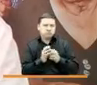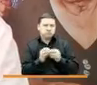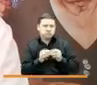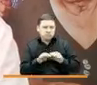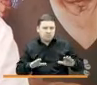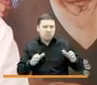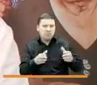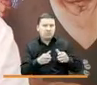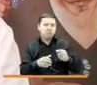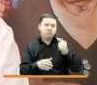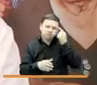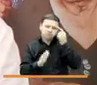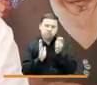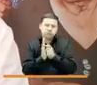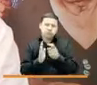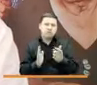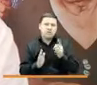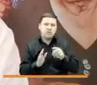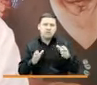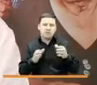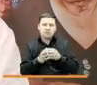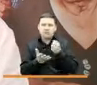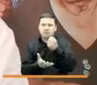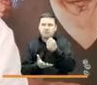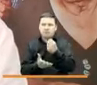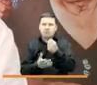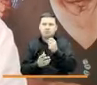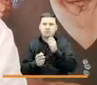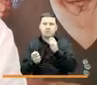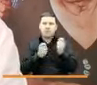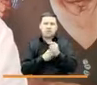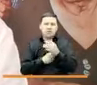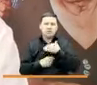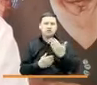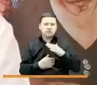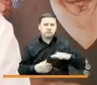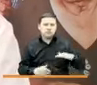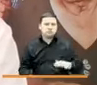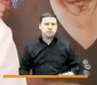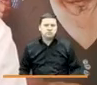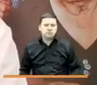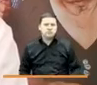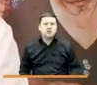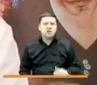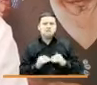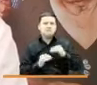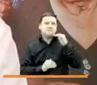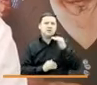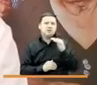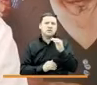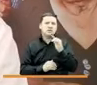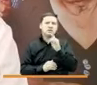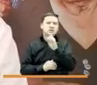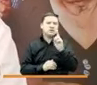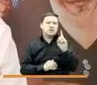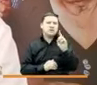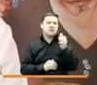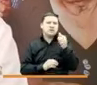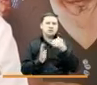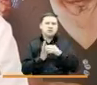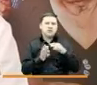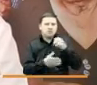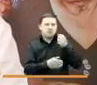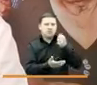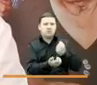como fue también la entrega de un camión que nos ha servido muchísimo un camión de más de 117 millones